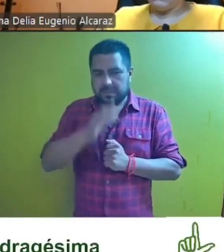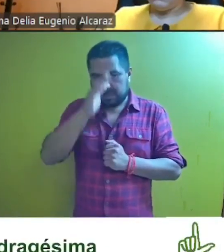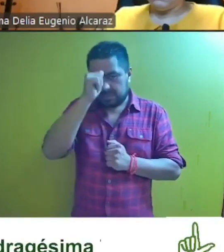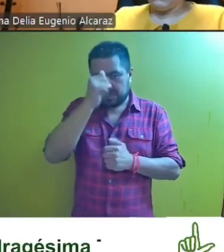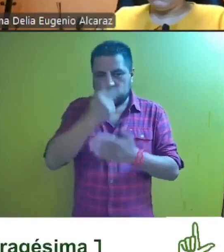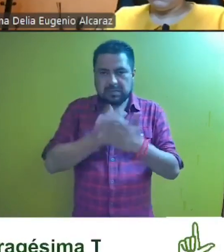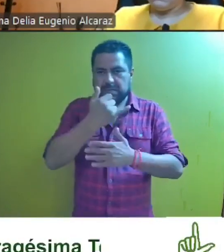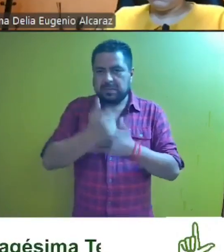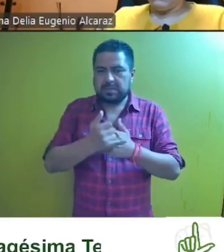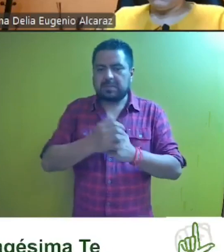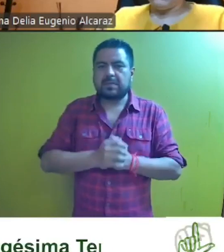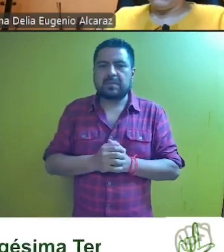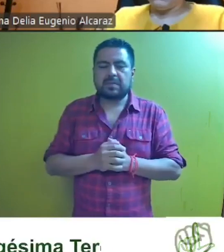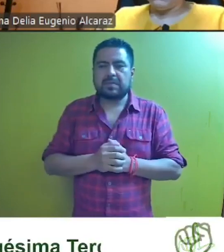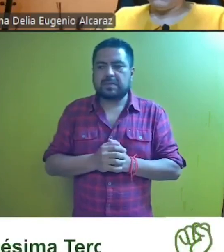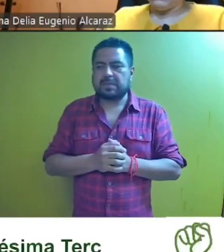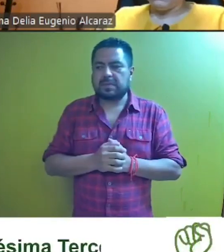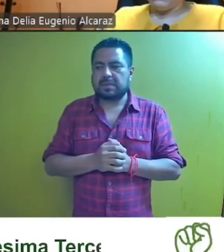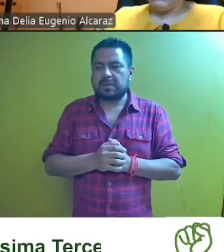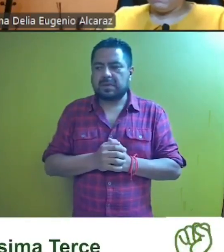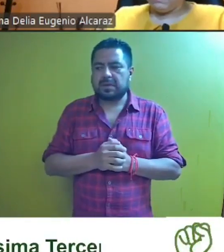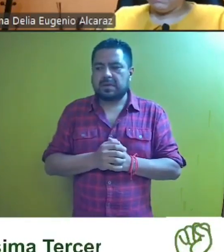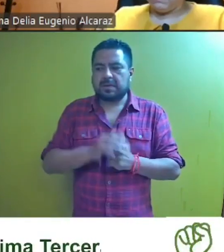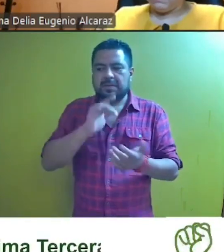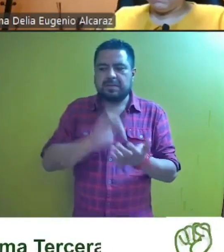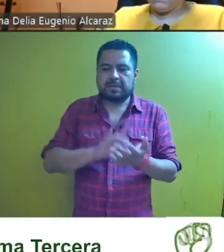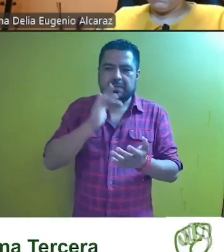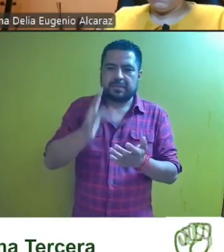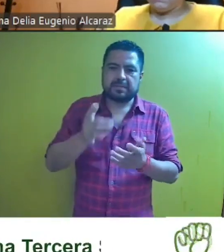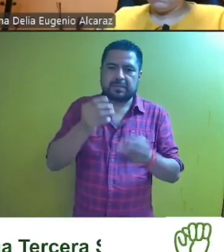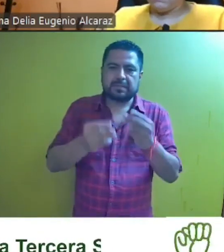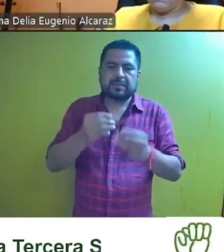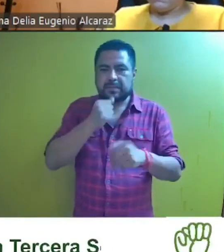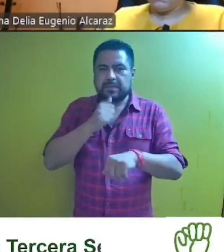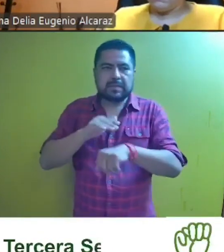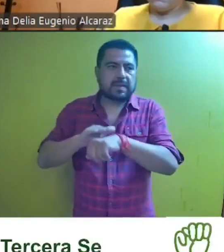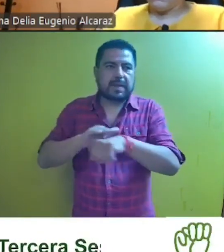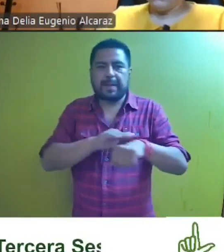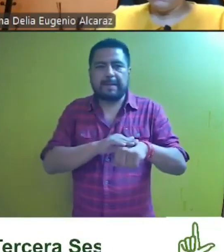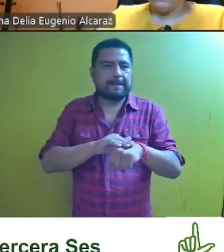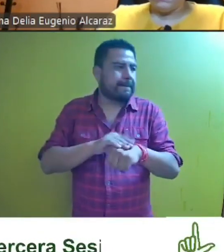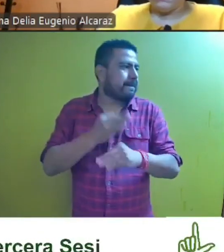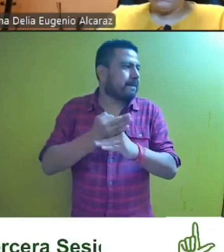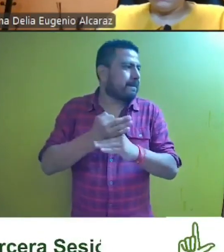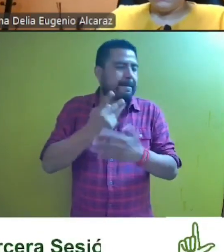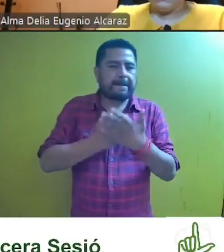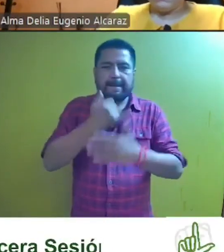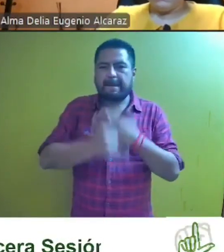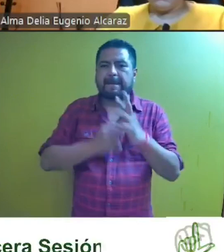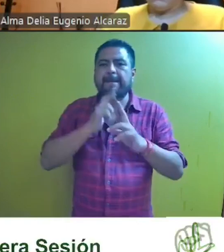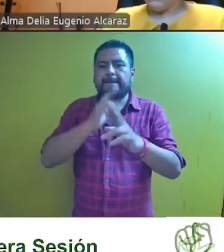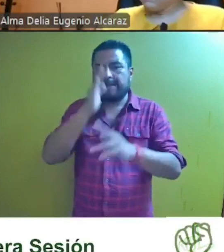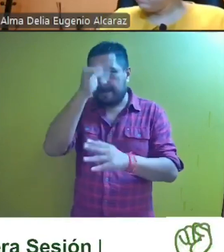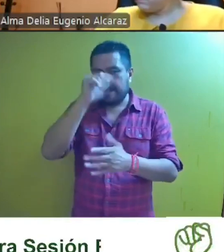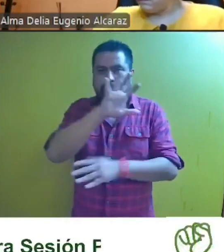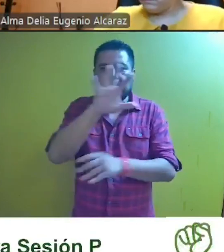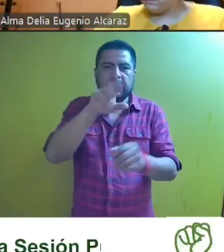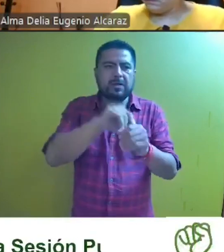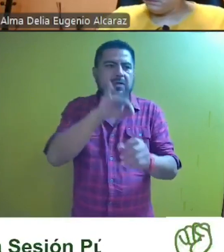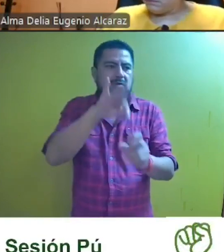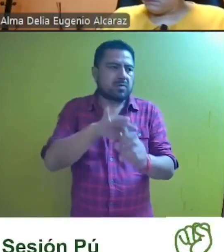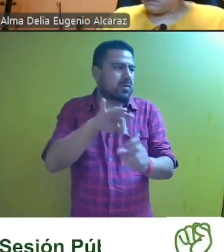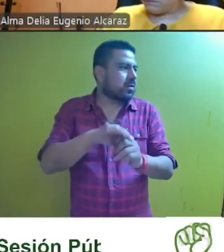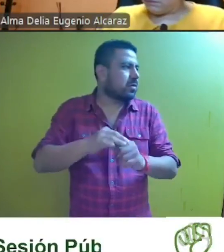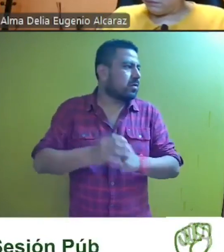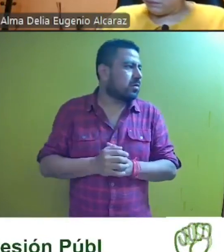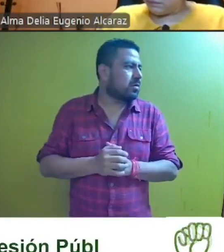favor del proyecto. Gracias, magistrada. Magistrada presidenta. Magistrada, magistrada del proyecto de resolución fue aprobado por unanimidad de